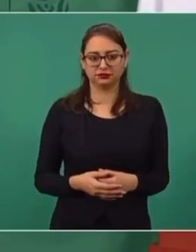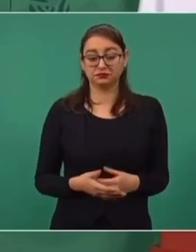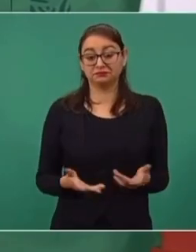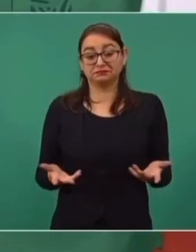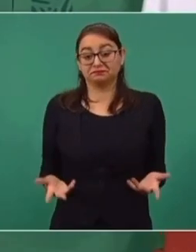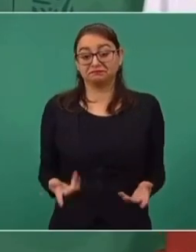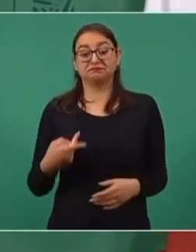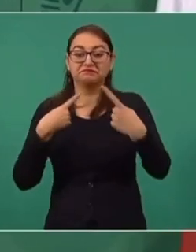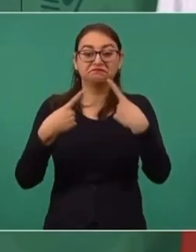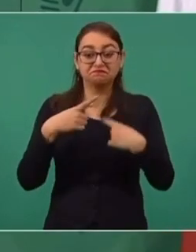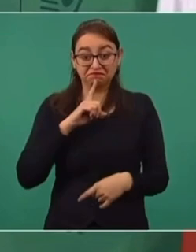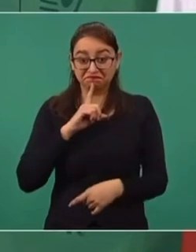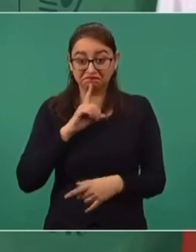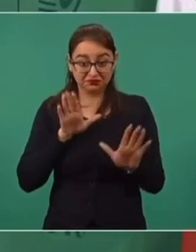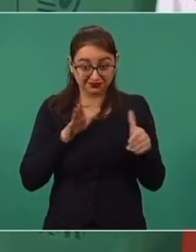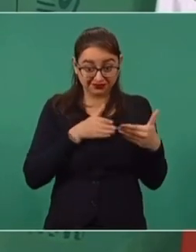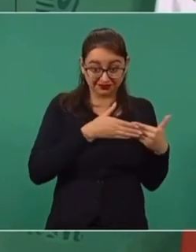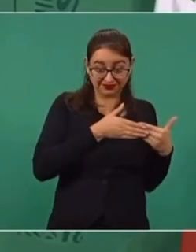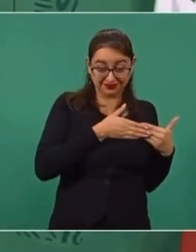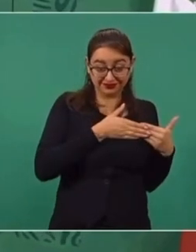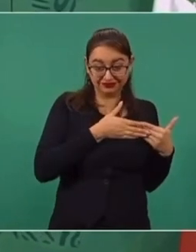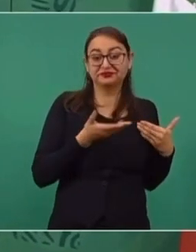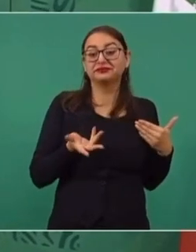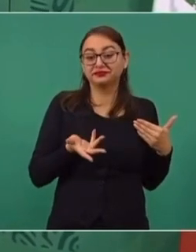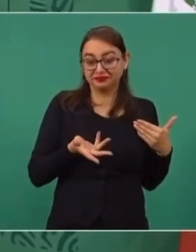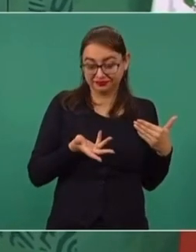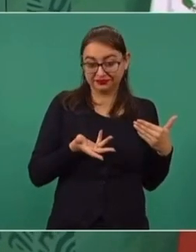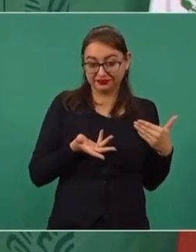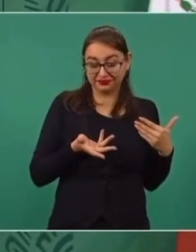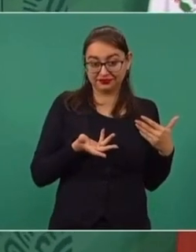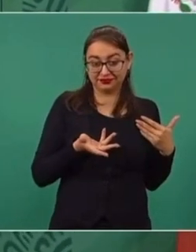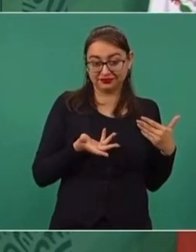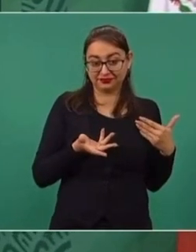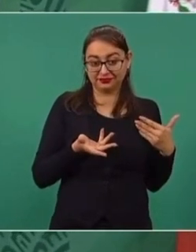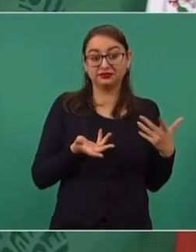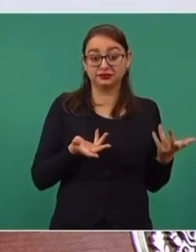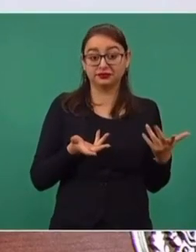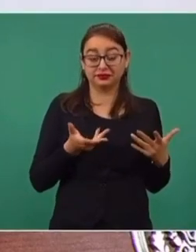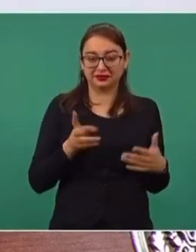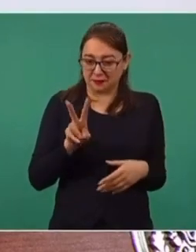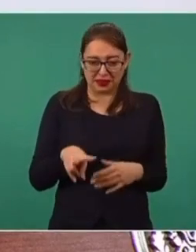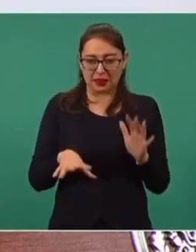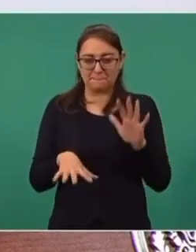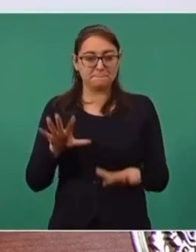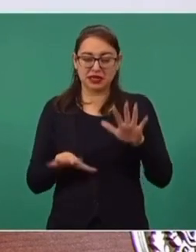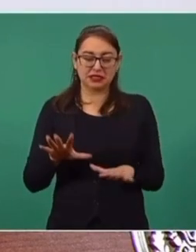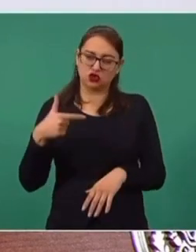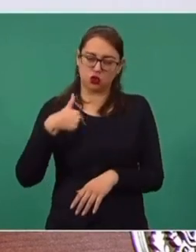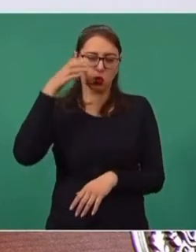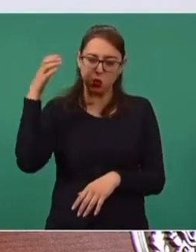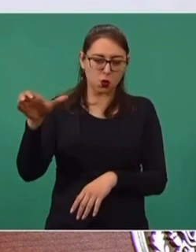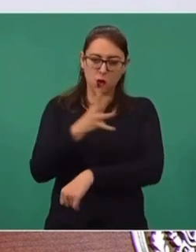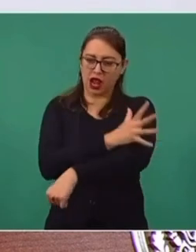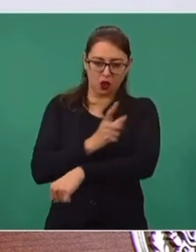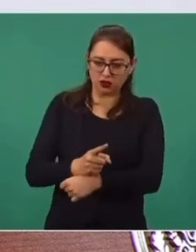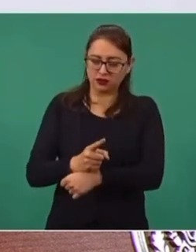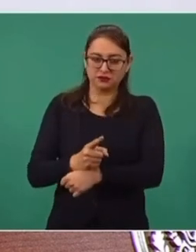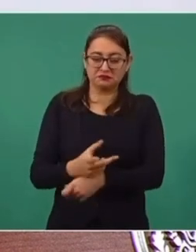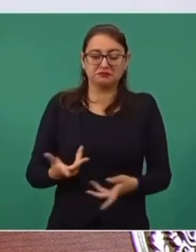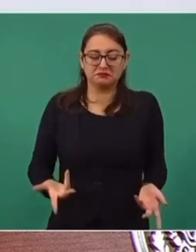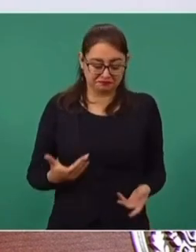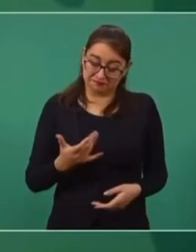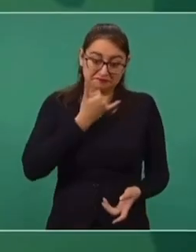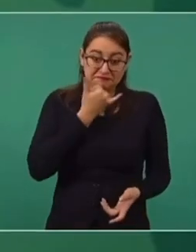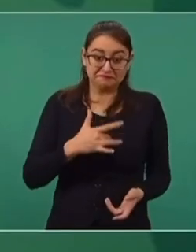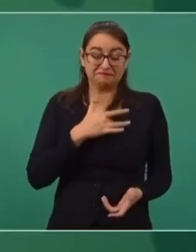Pero si no se da el debate, siendo a veces rudo o franco, pues